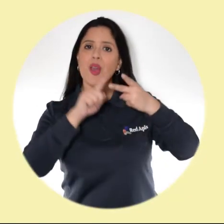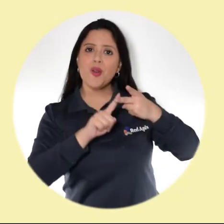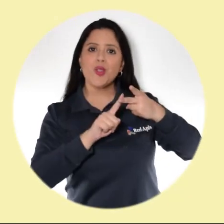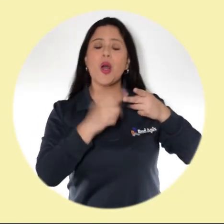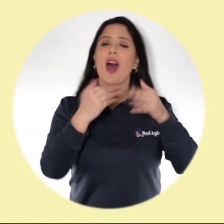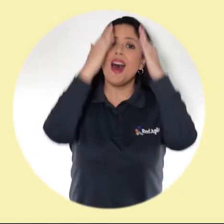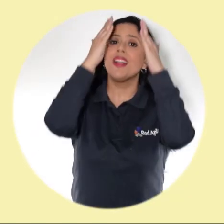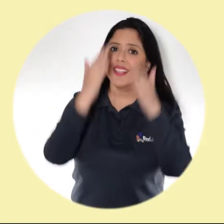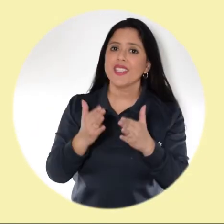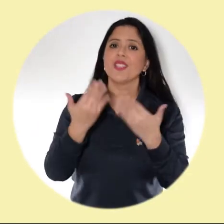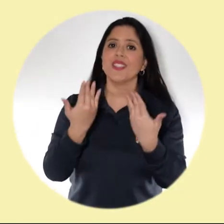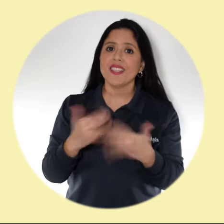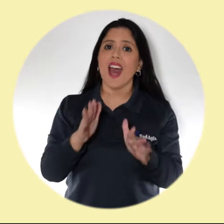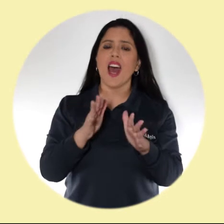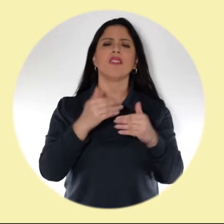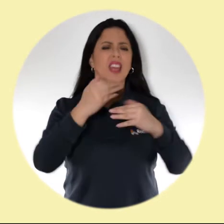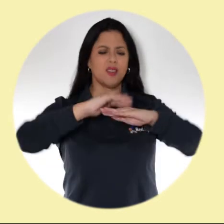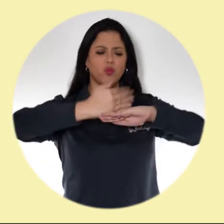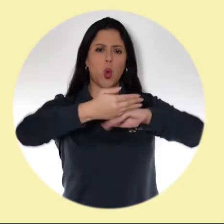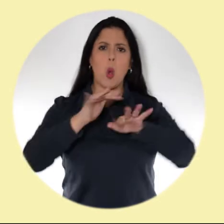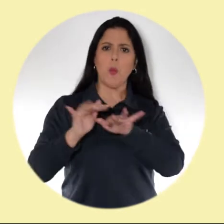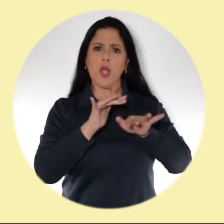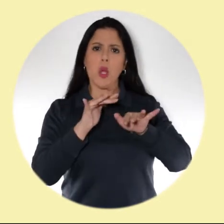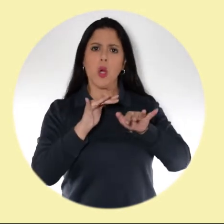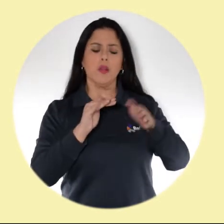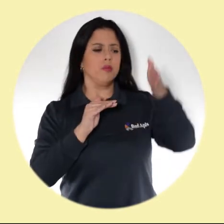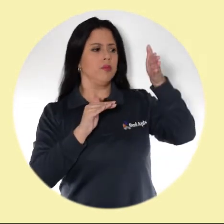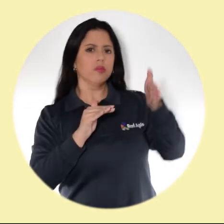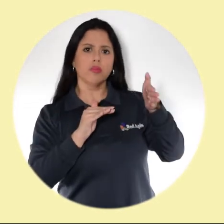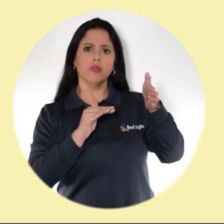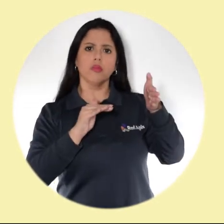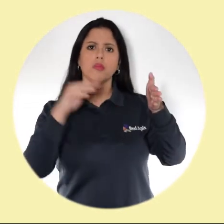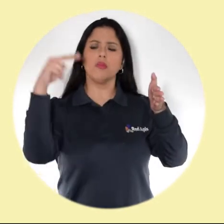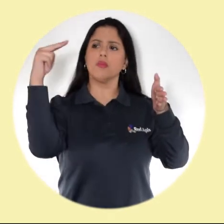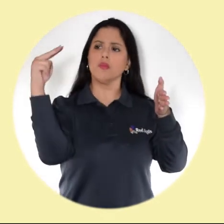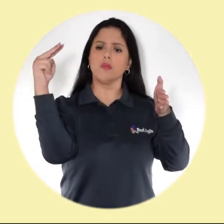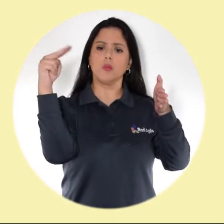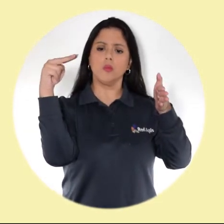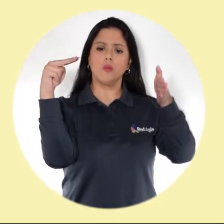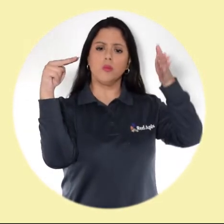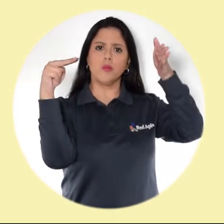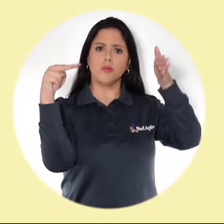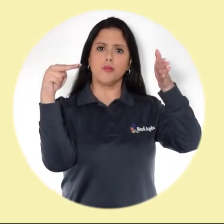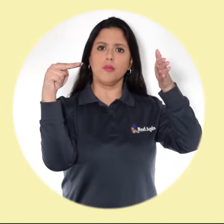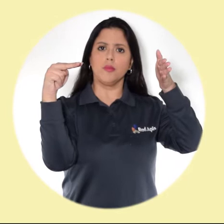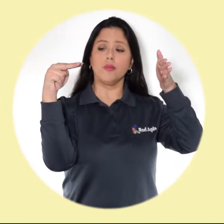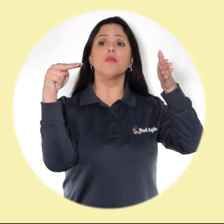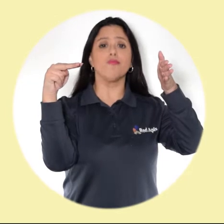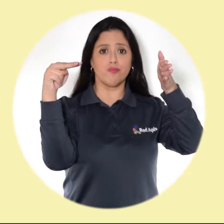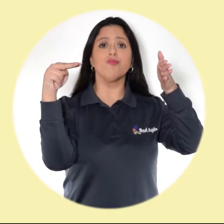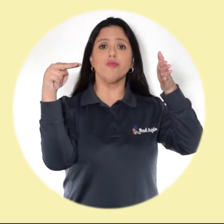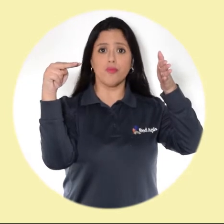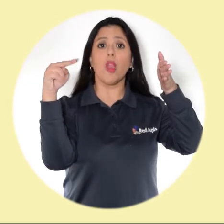2. Pon atención a la posición del monitor. El monitor del computador portátil o fijo debe estar siempre al mismo